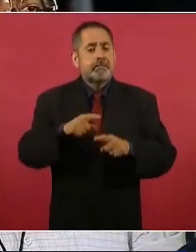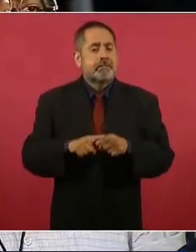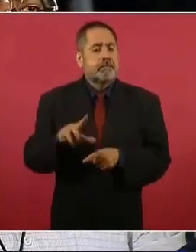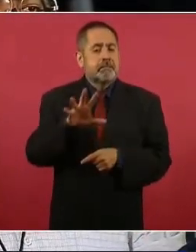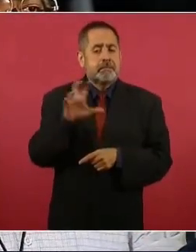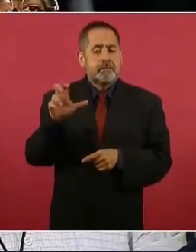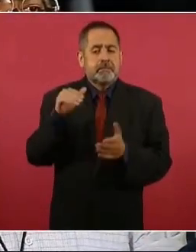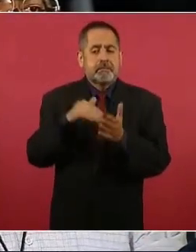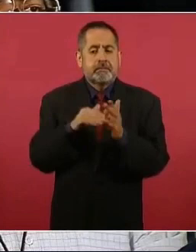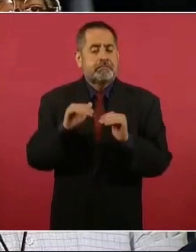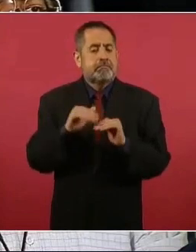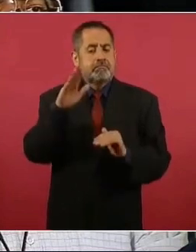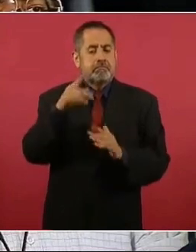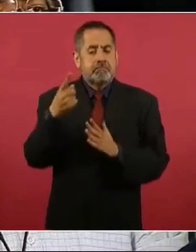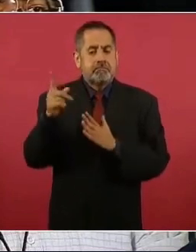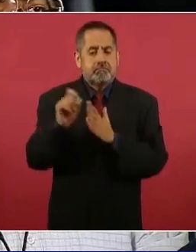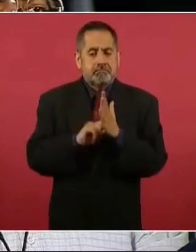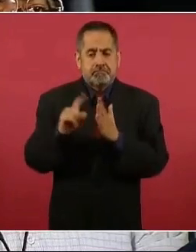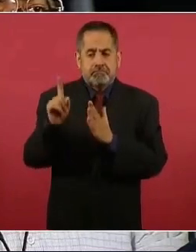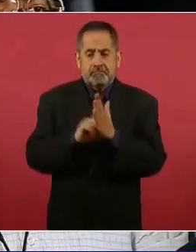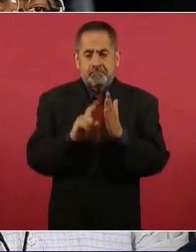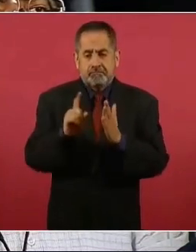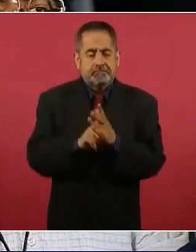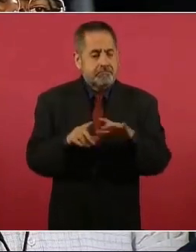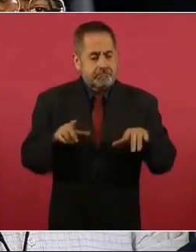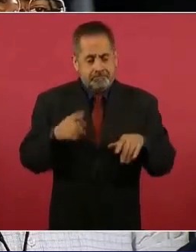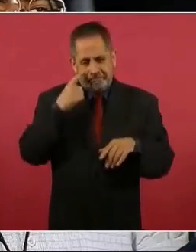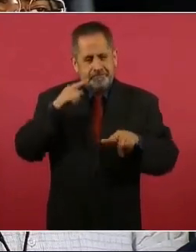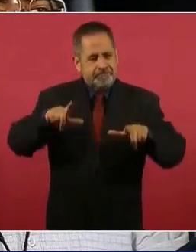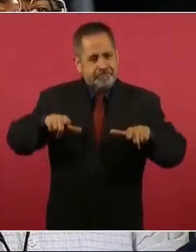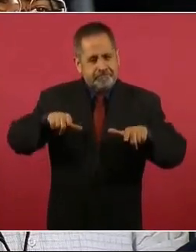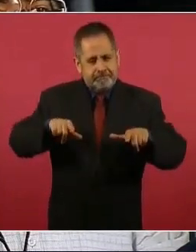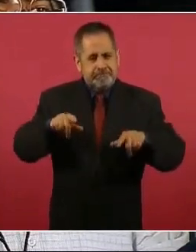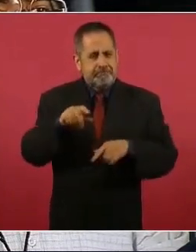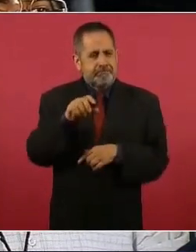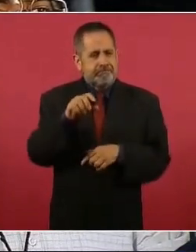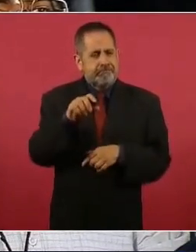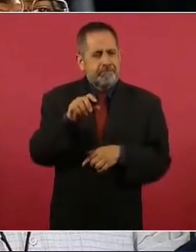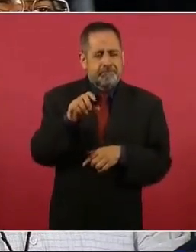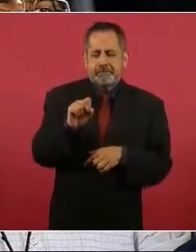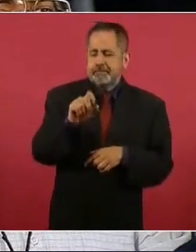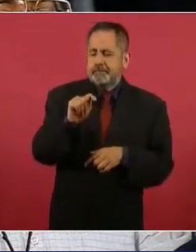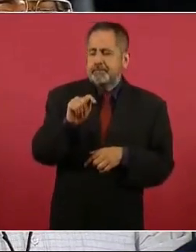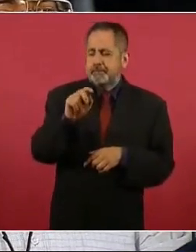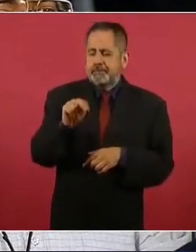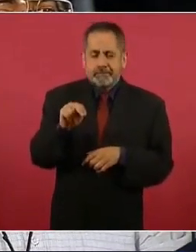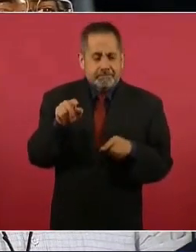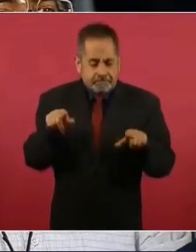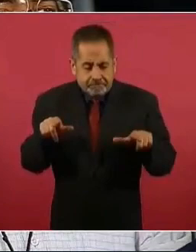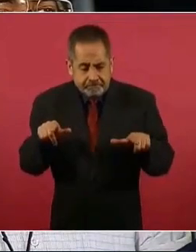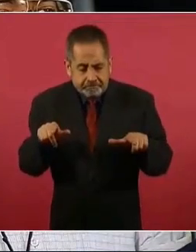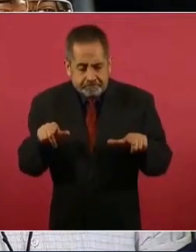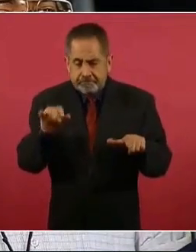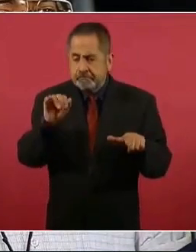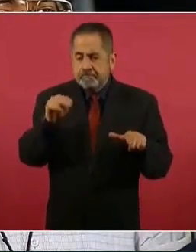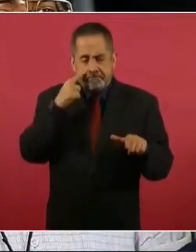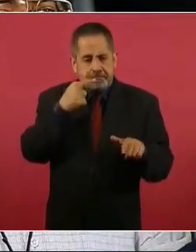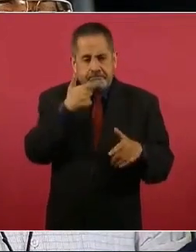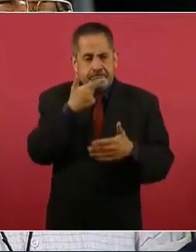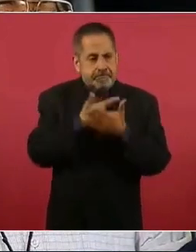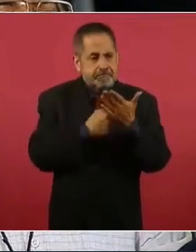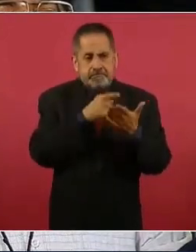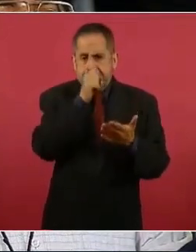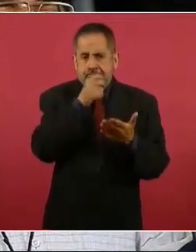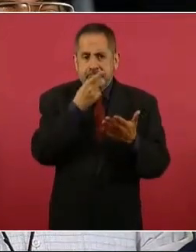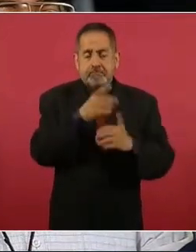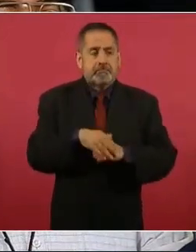500 mil pesos mensuales, de acuerdo con la Plataforma Nacional de Transparencia, esto del INAI. También tienen